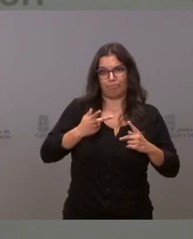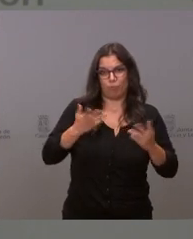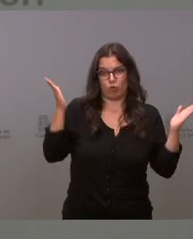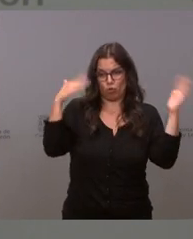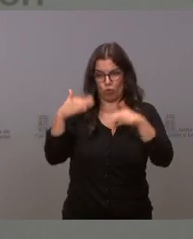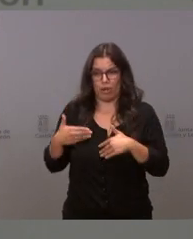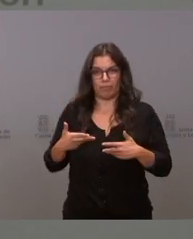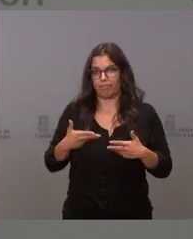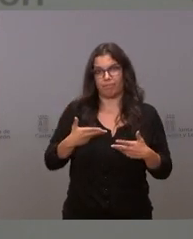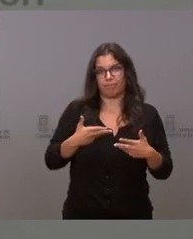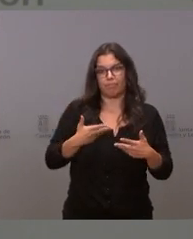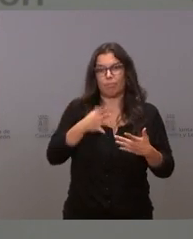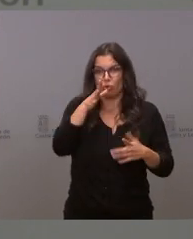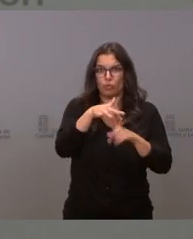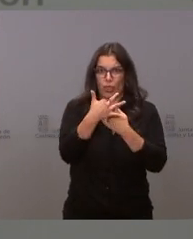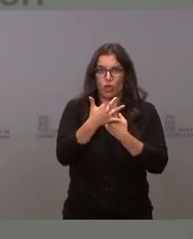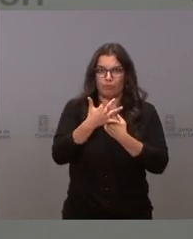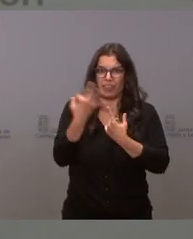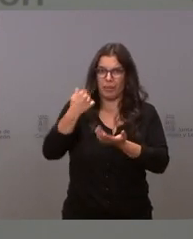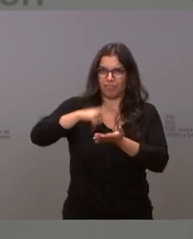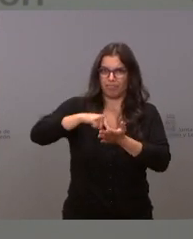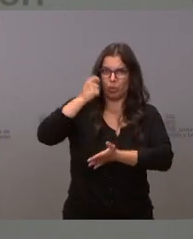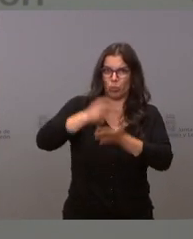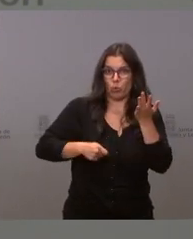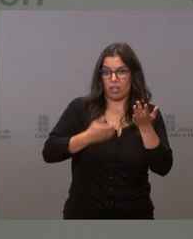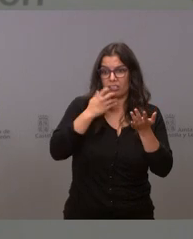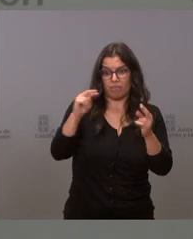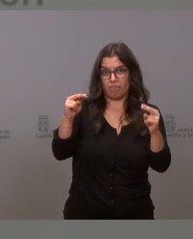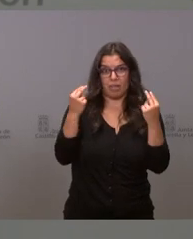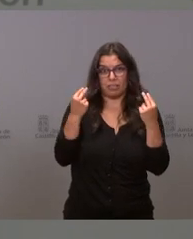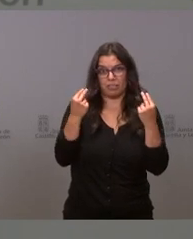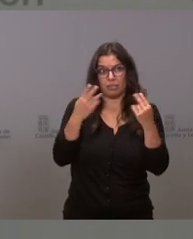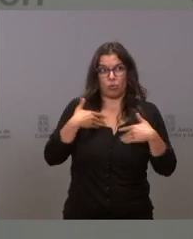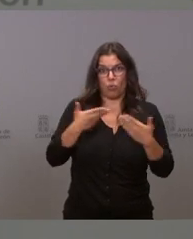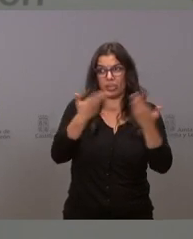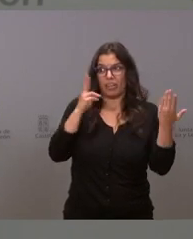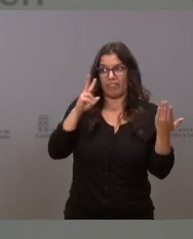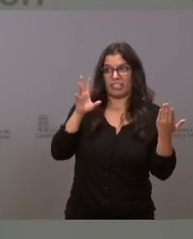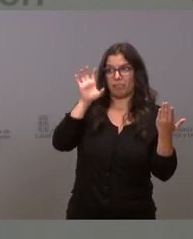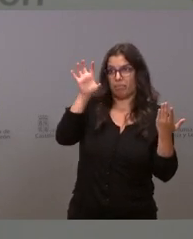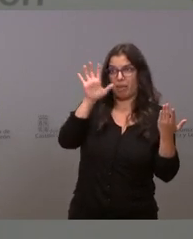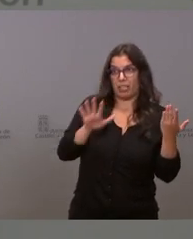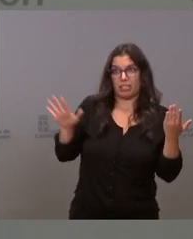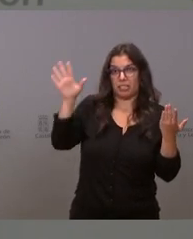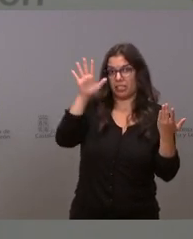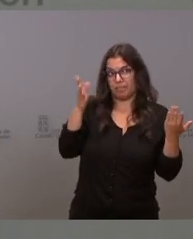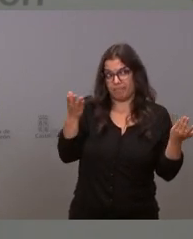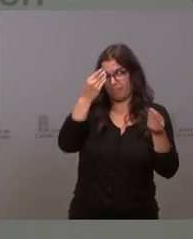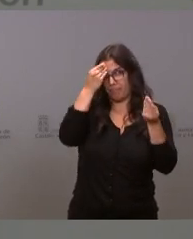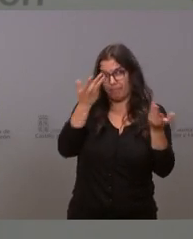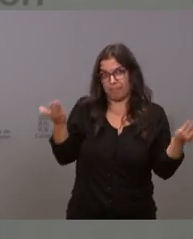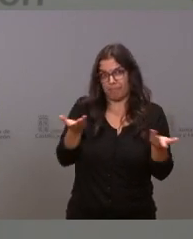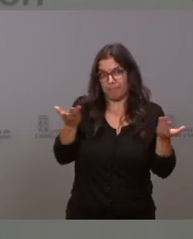que exige la situación y cualquiera que vea cómo está el país pues no creo que